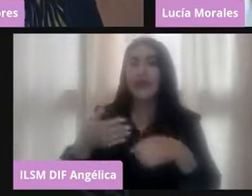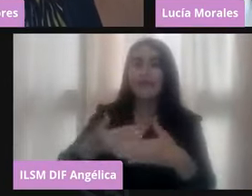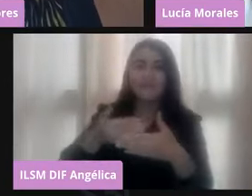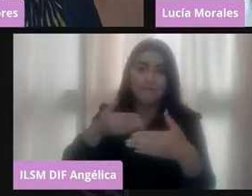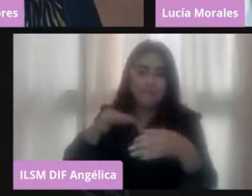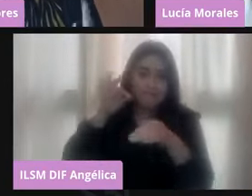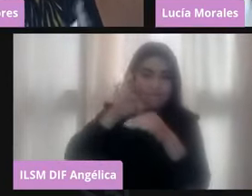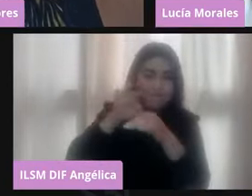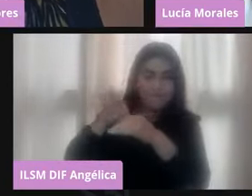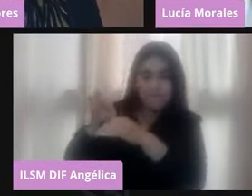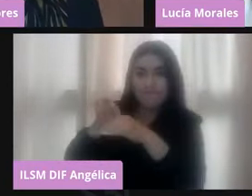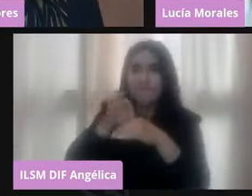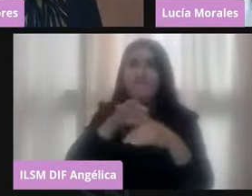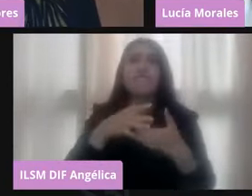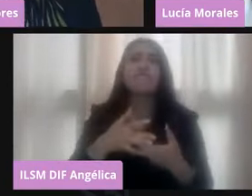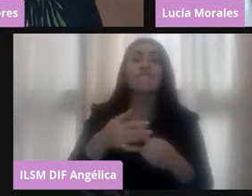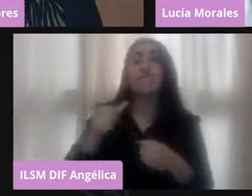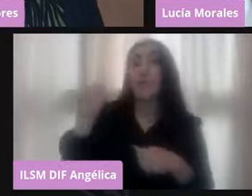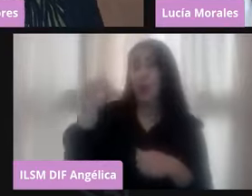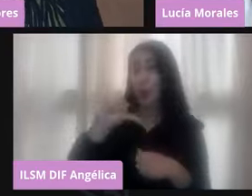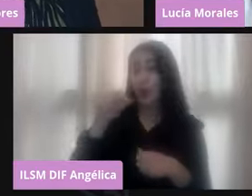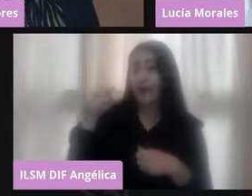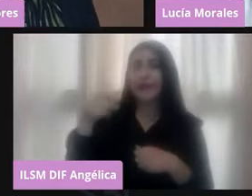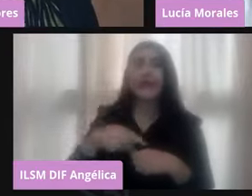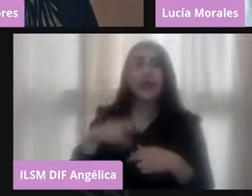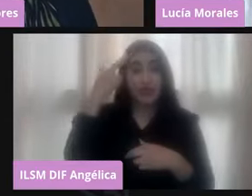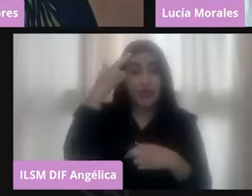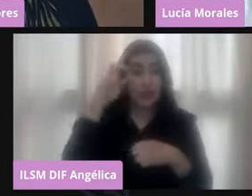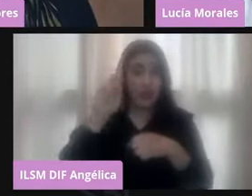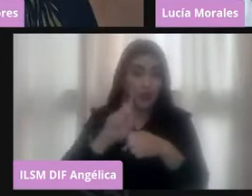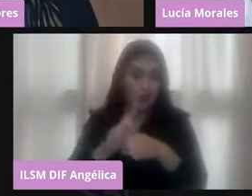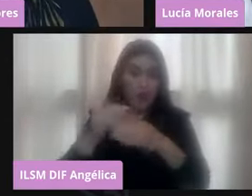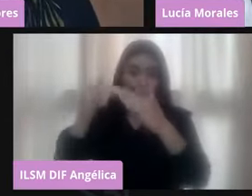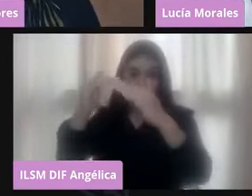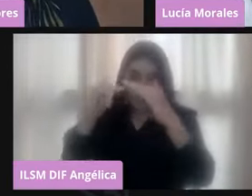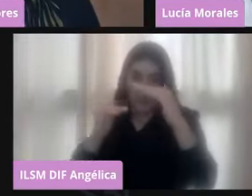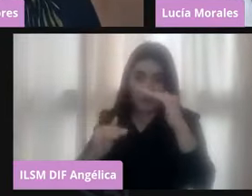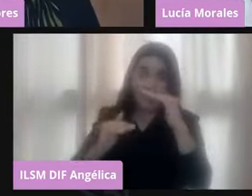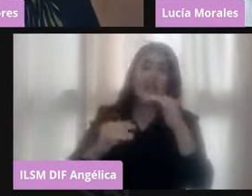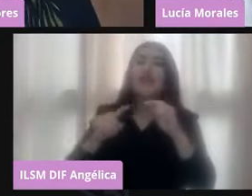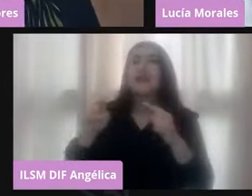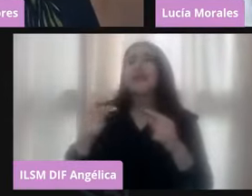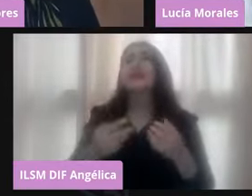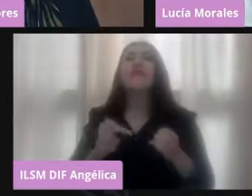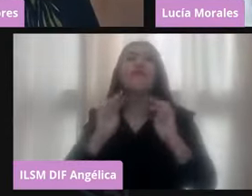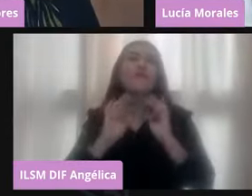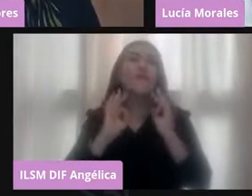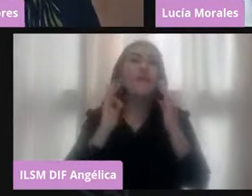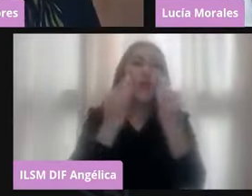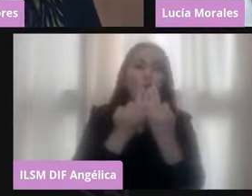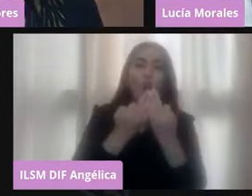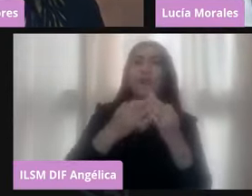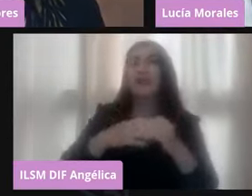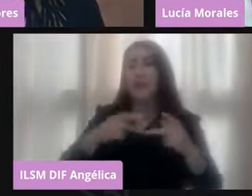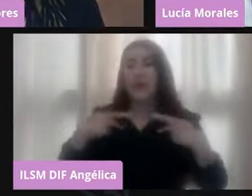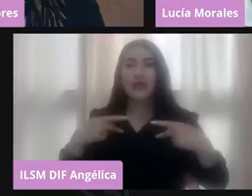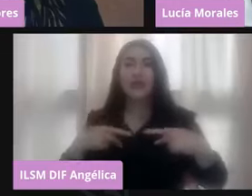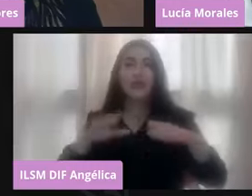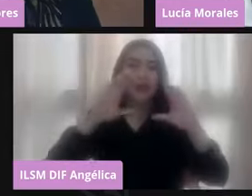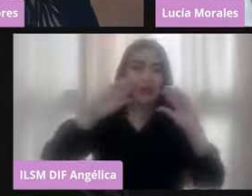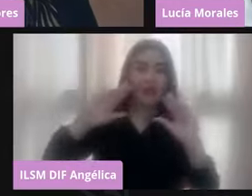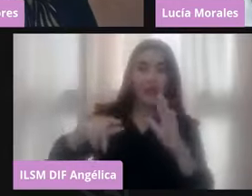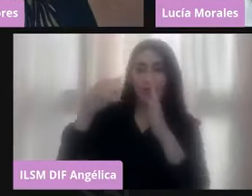Actualmente es la Subdirectora de Desarrollo de Métodos y Contenidos de Educación Cívica en la Dirección